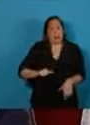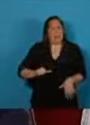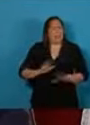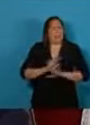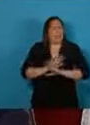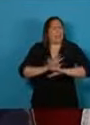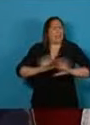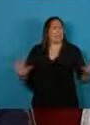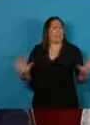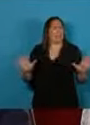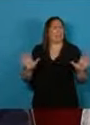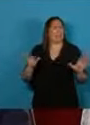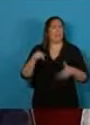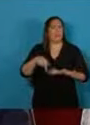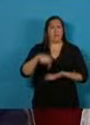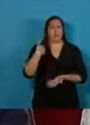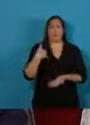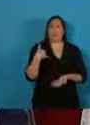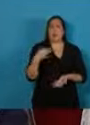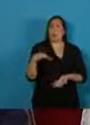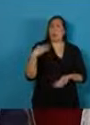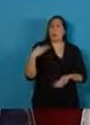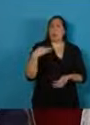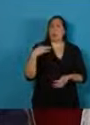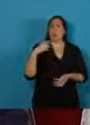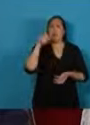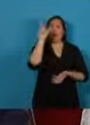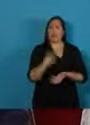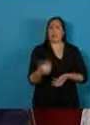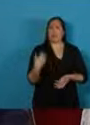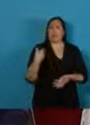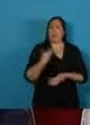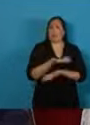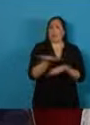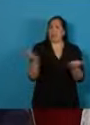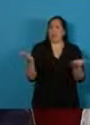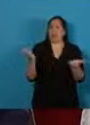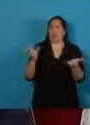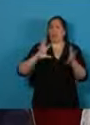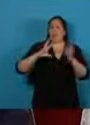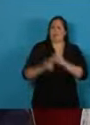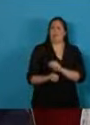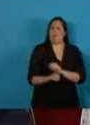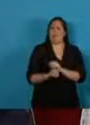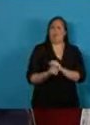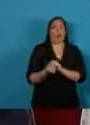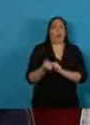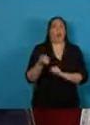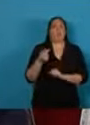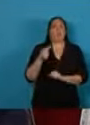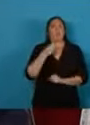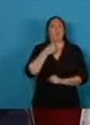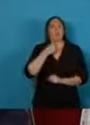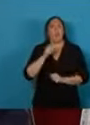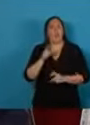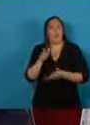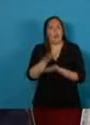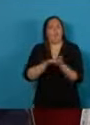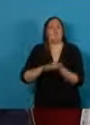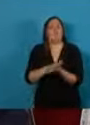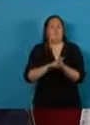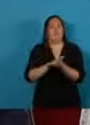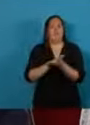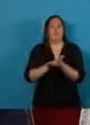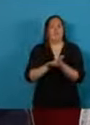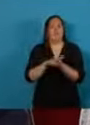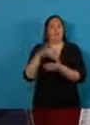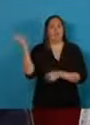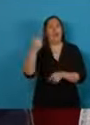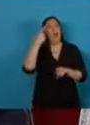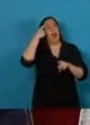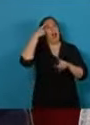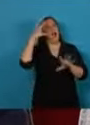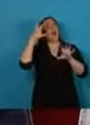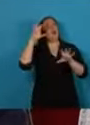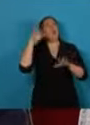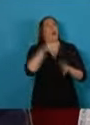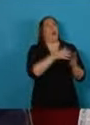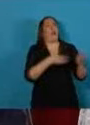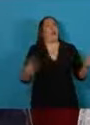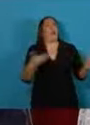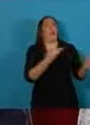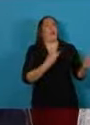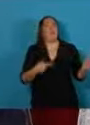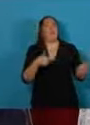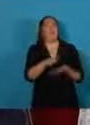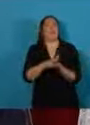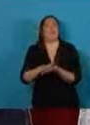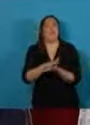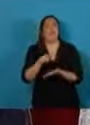proyecto colectivo de vida en común quisiera que seamos recordados por haber sido capaces de superar la lógica perversa